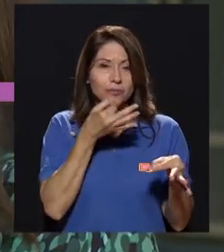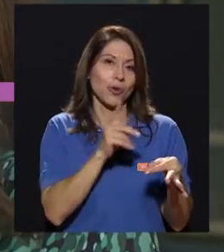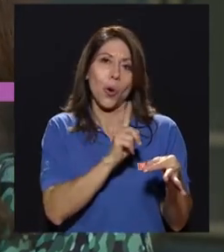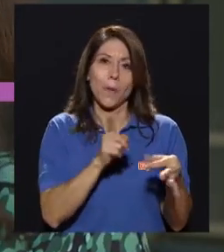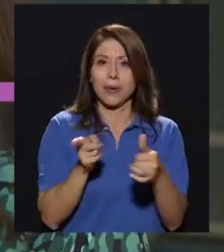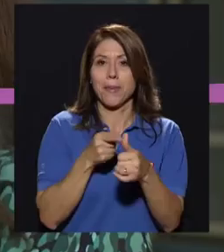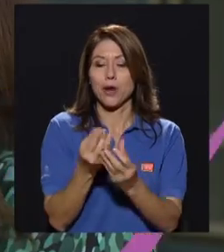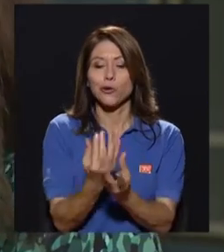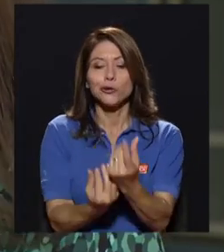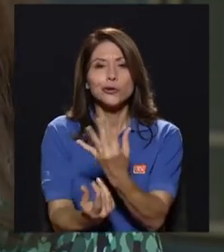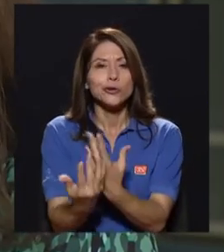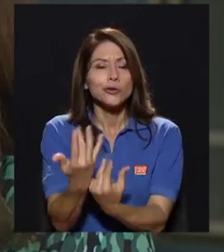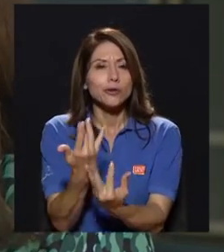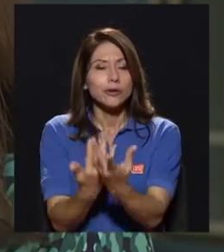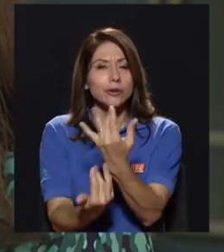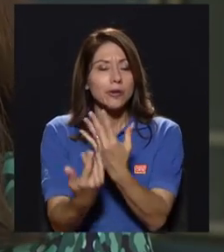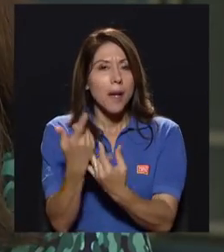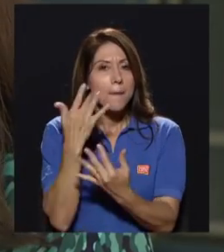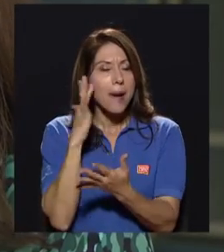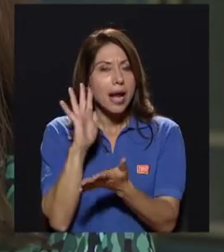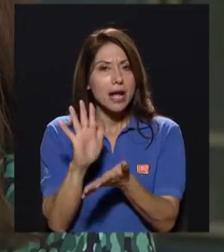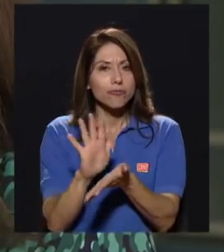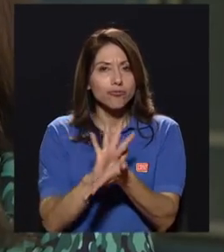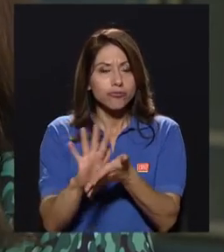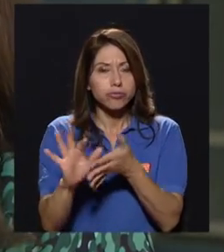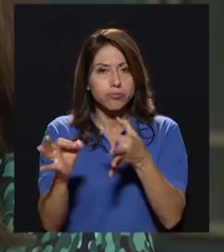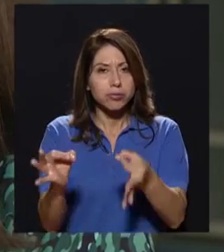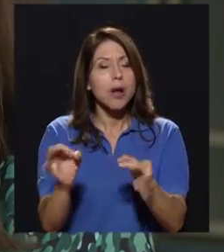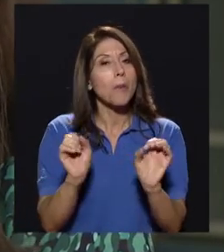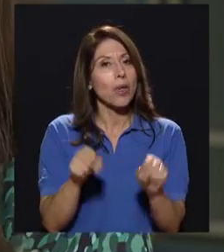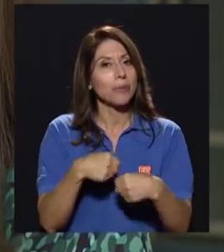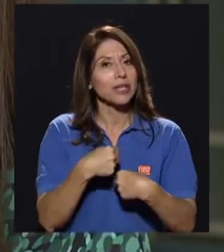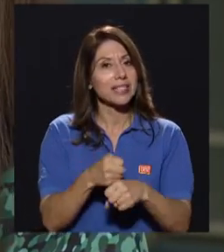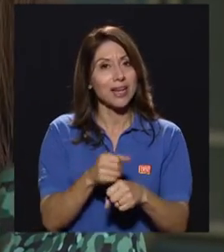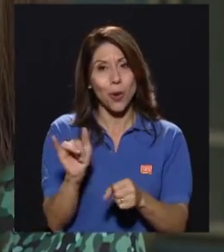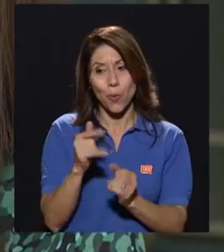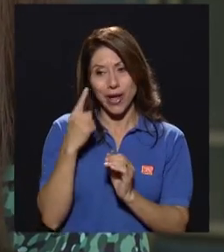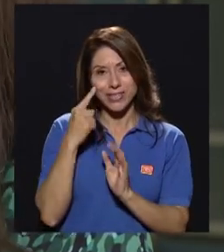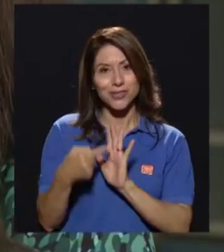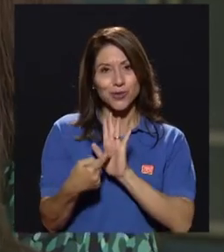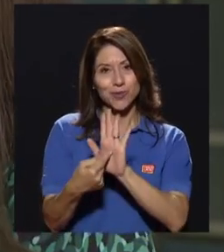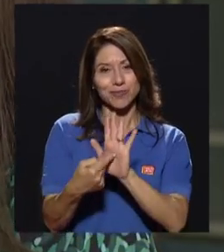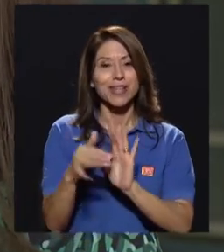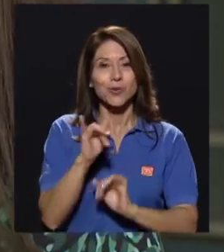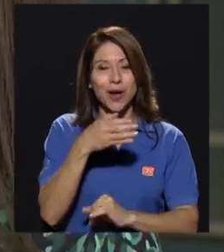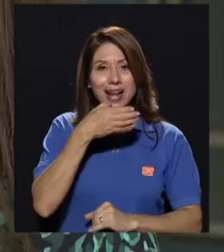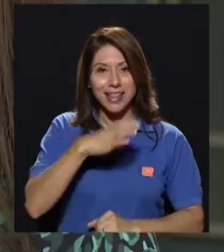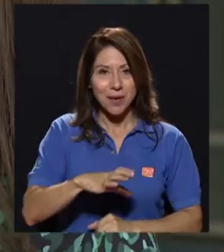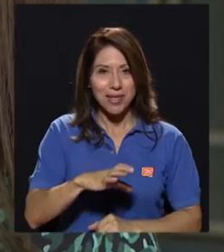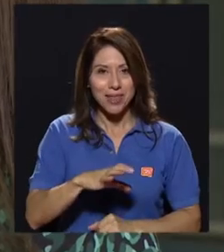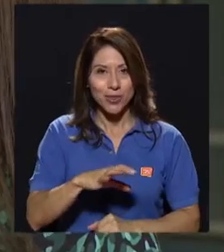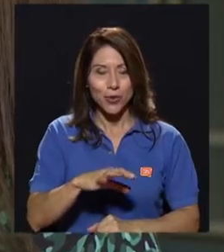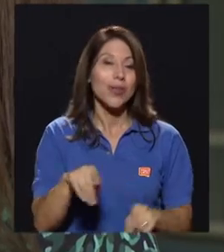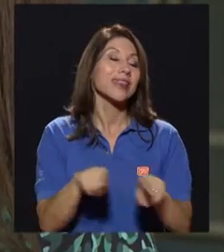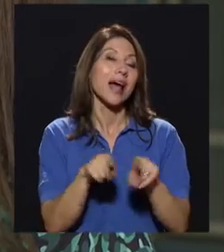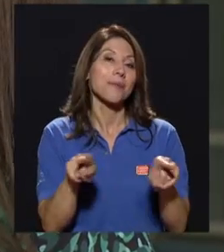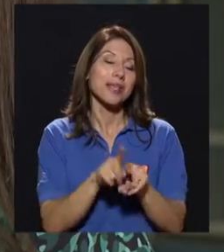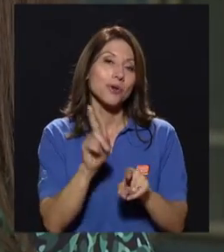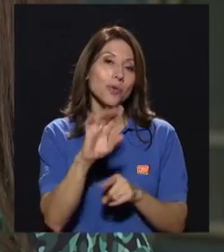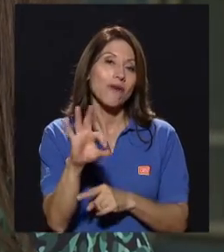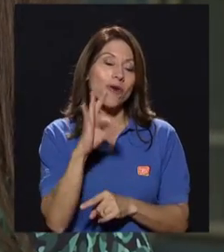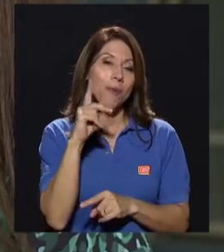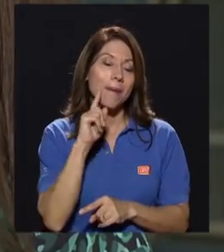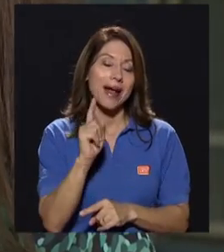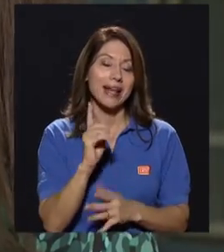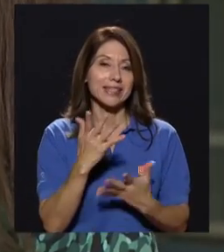microorganismos que podrían estar en la superficie y podemos aplicar operaciones como esto, que esto es un calentamiento que sirve de sacrificio también,